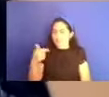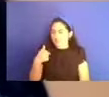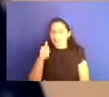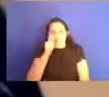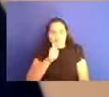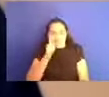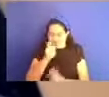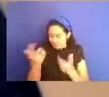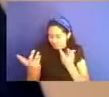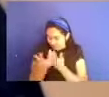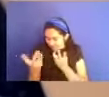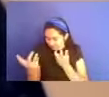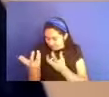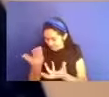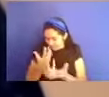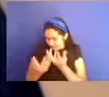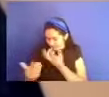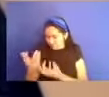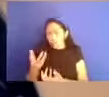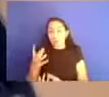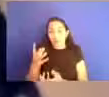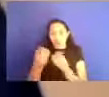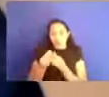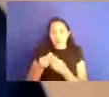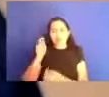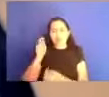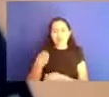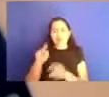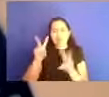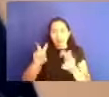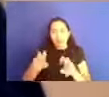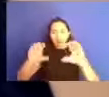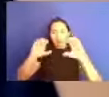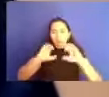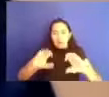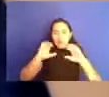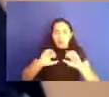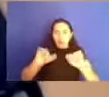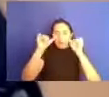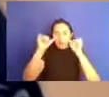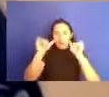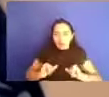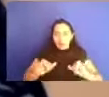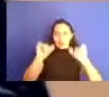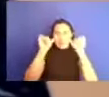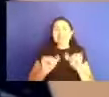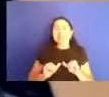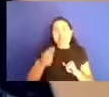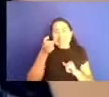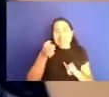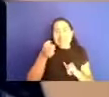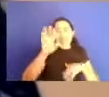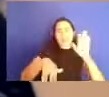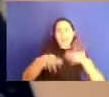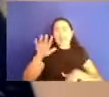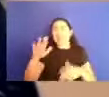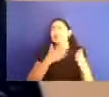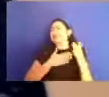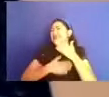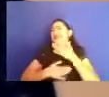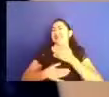departamento, pues, menciona toda esta situación de autocuidado que tiene que ver con, pues, la, el cansancio, ¿no? Con esta parte de unos